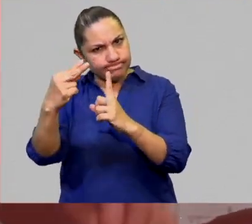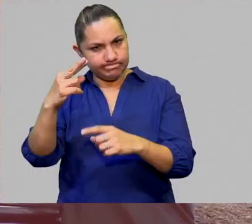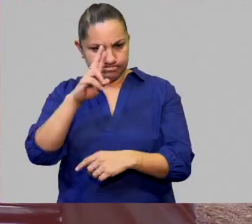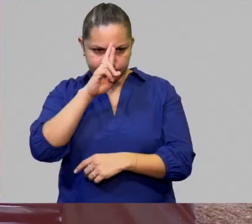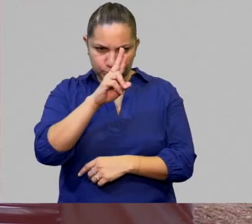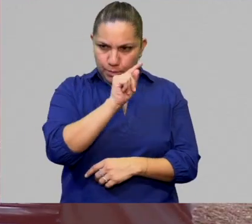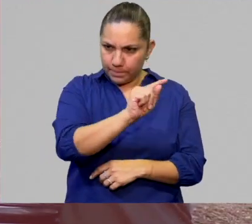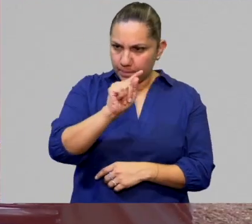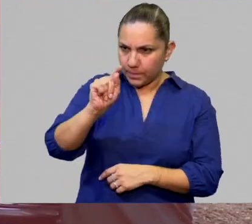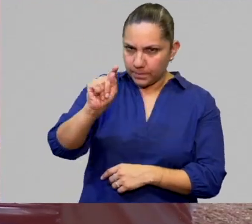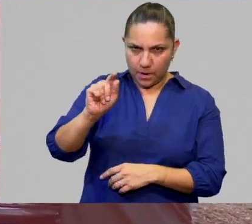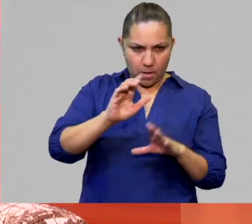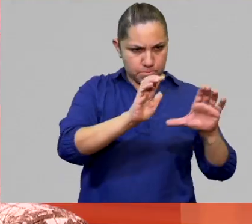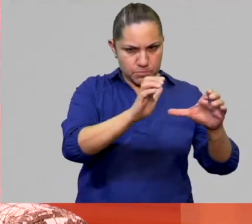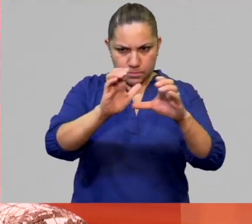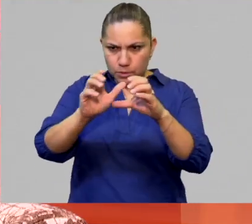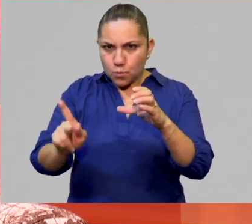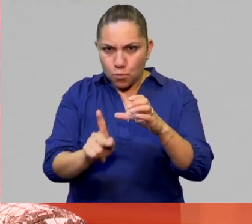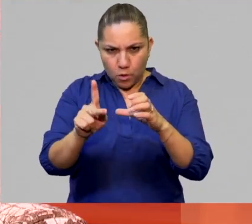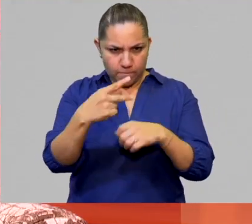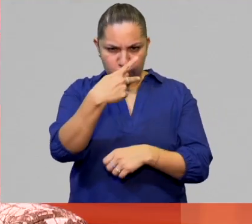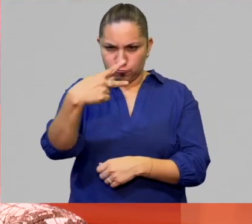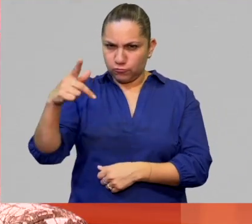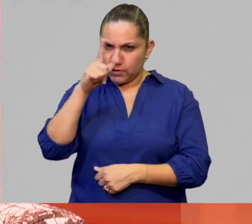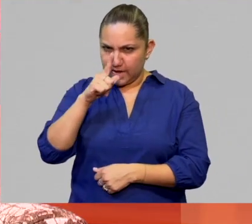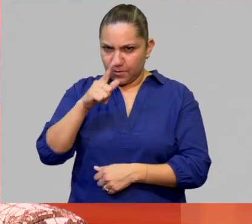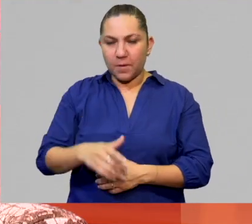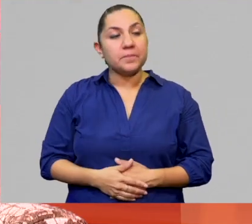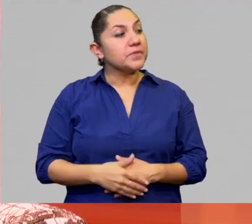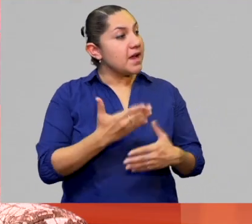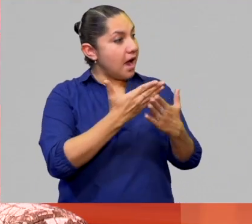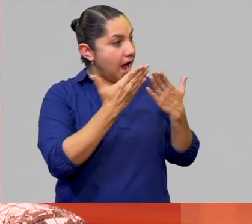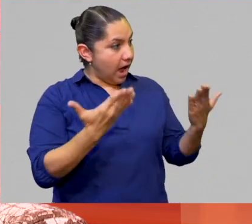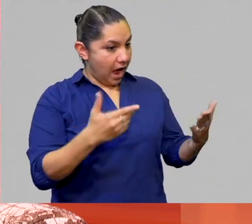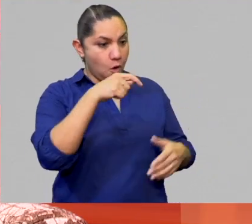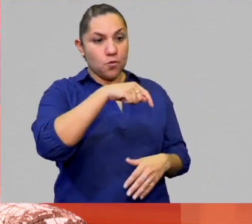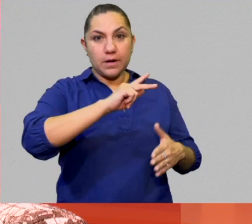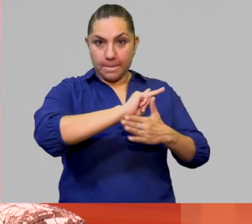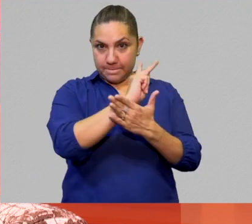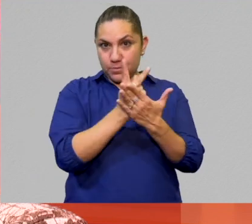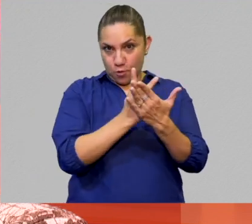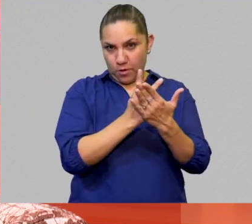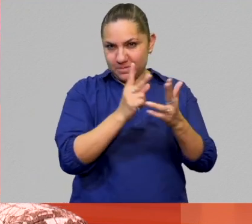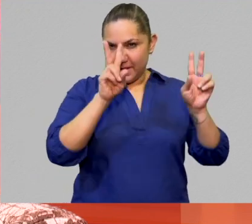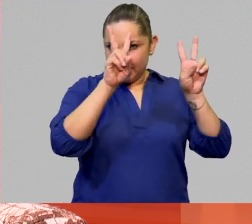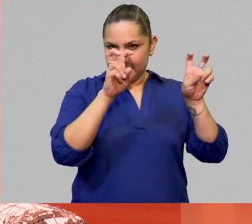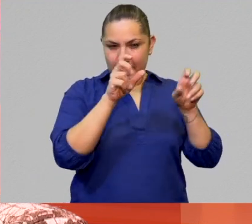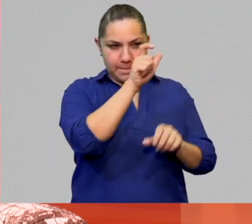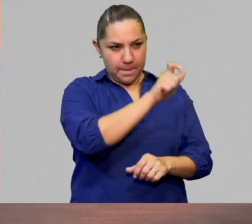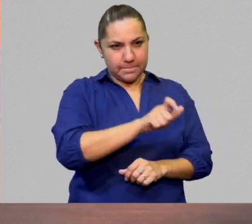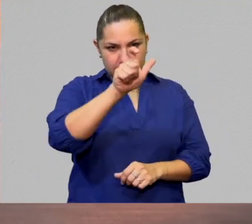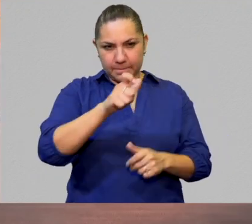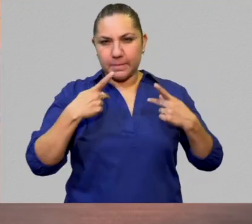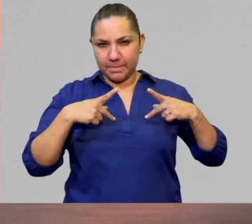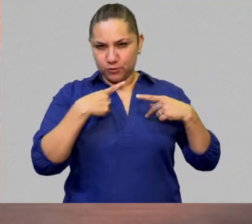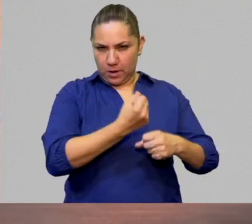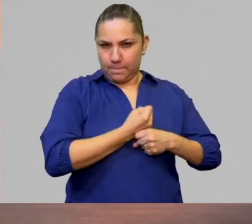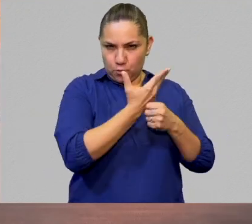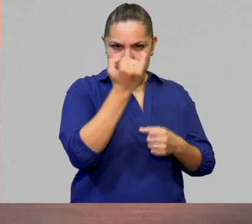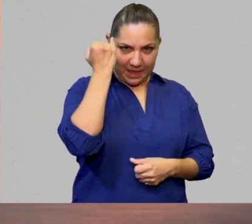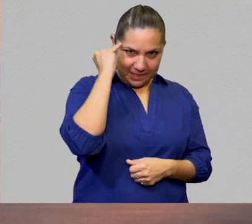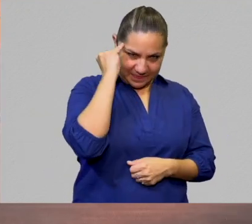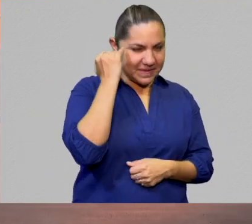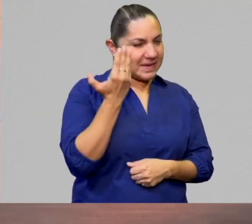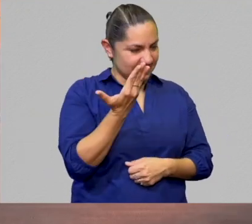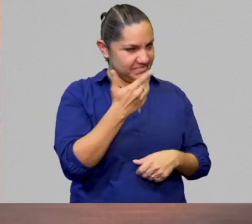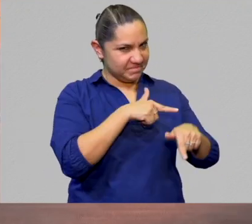los pueblos. Pues ya estamos de regreso, estamos hablando de poetas indígenas, y vuelvo contigo Margarita,